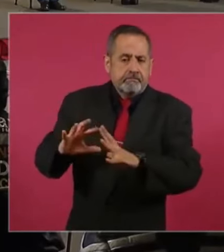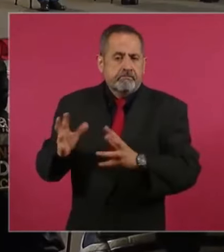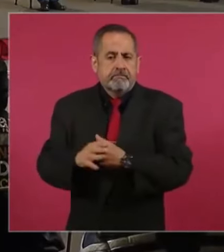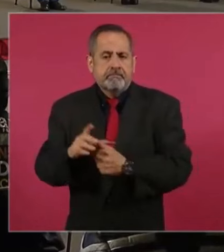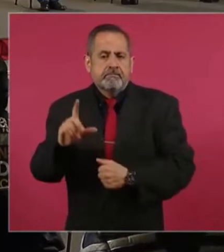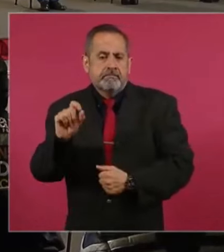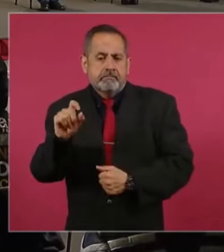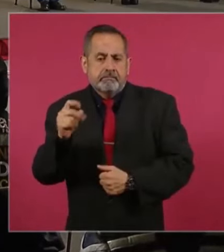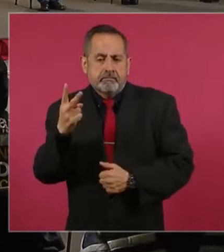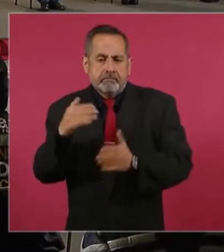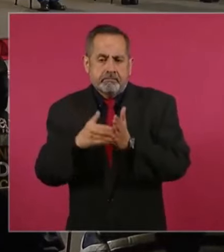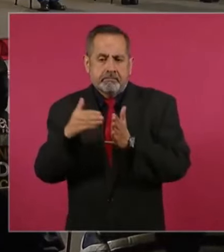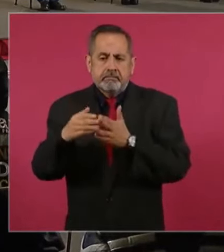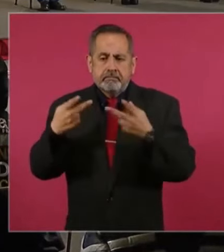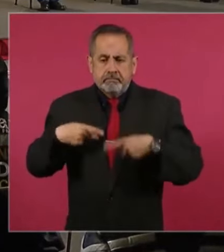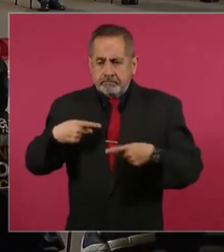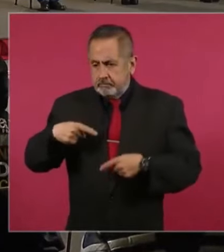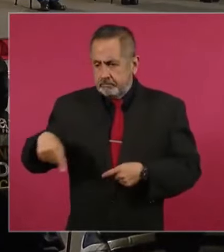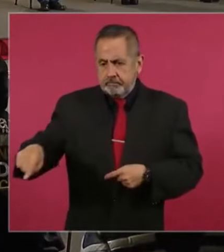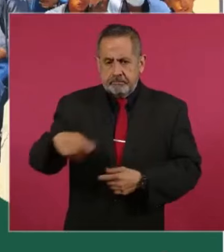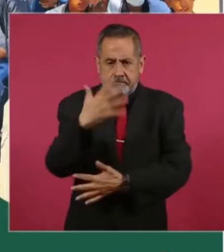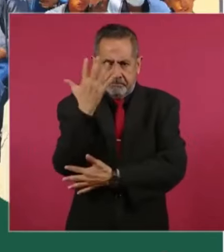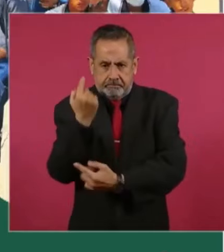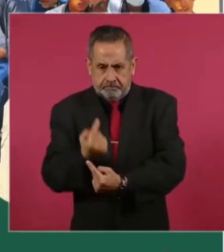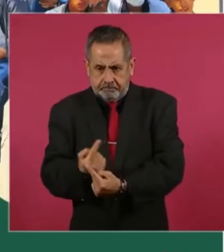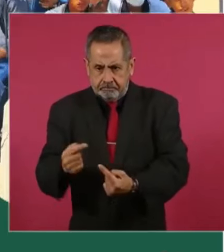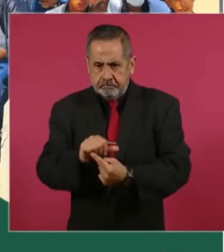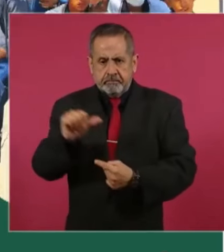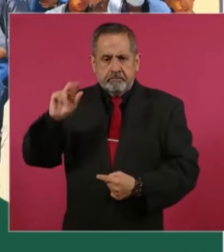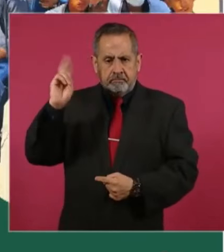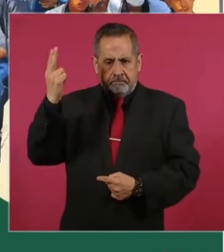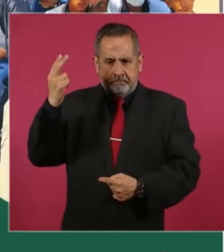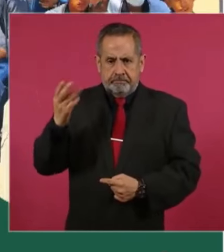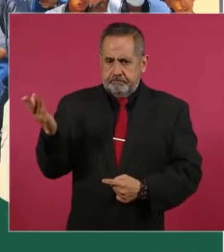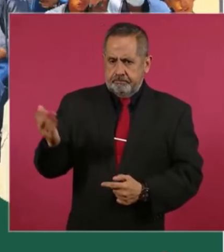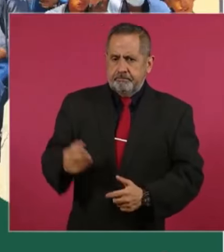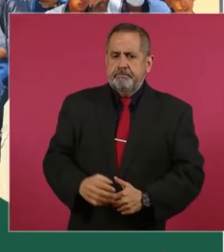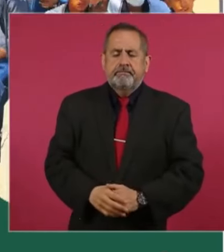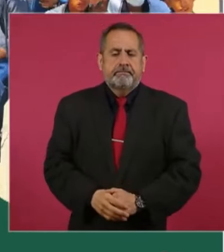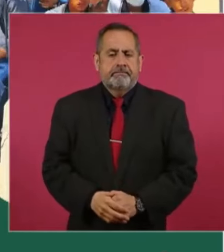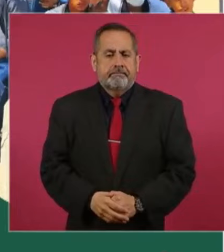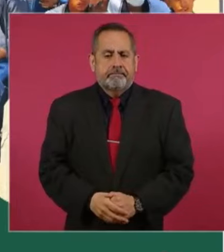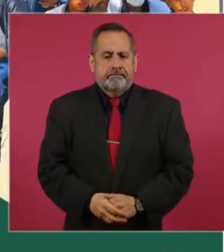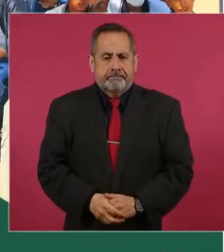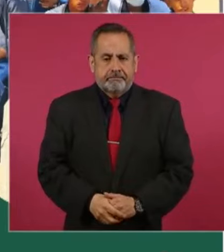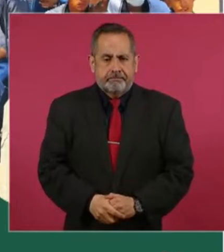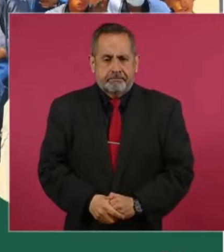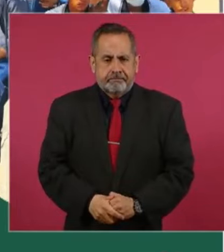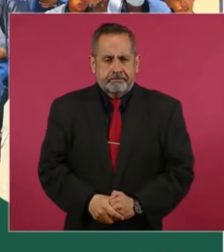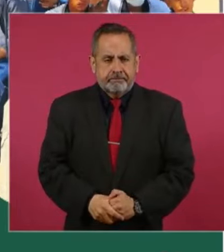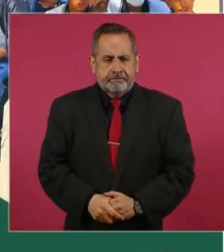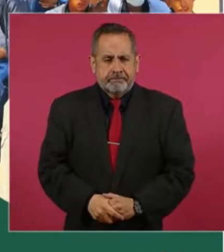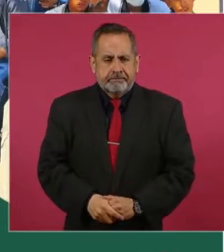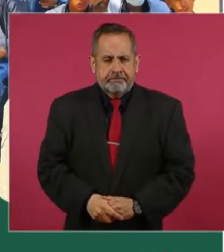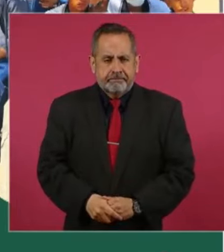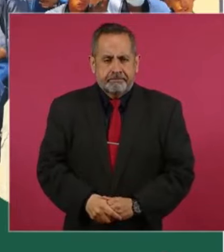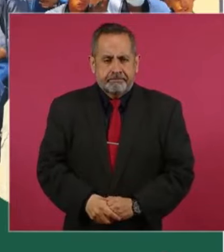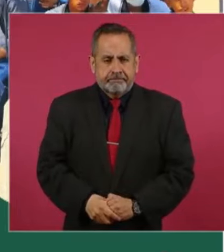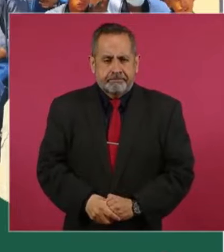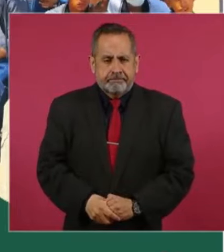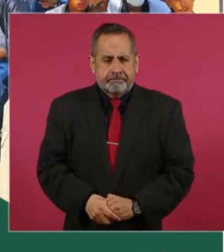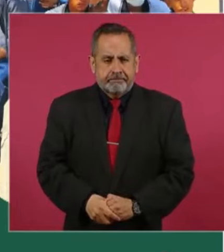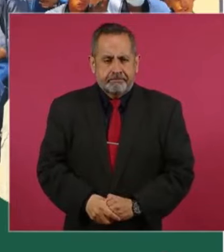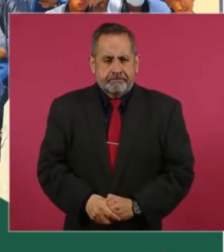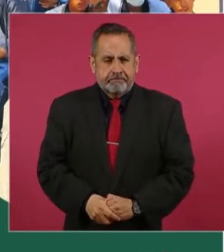millones de estudiantes desde el preescolar y hasta la licenciatura, con una inversión pública social de poco más de